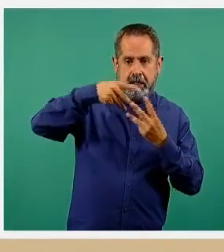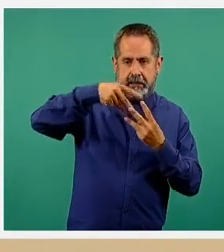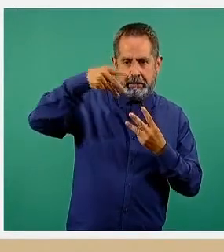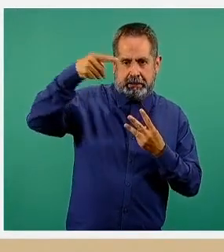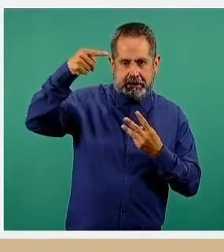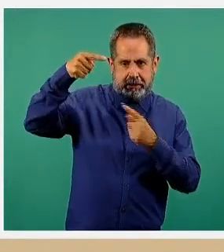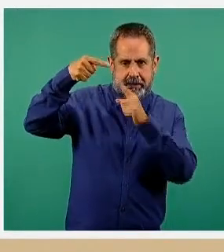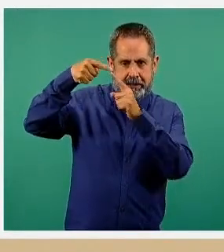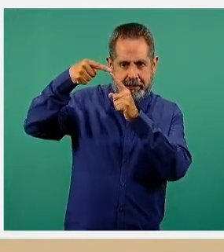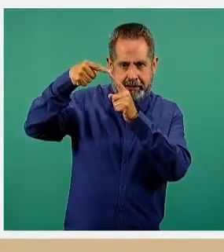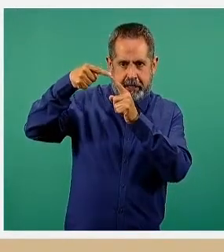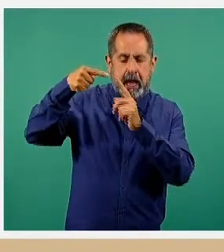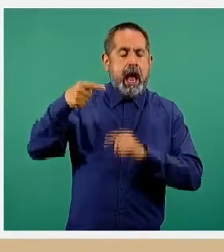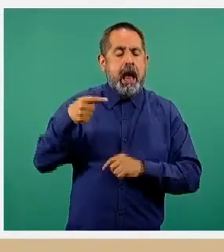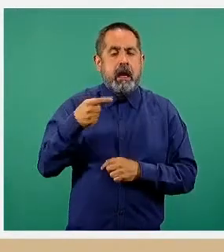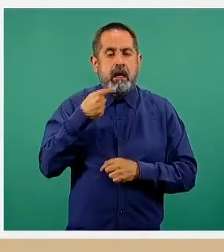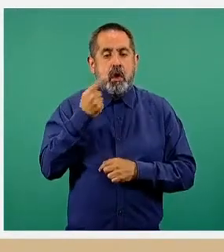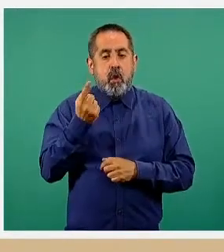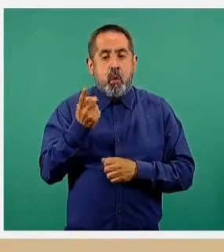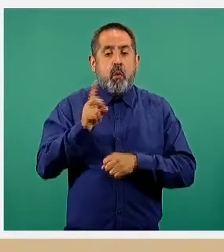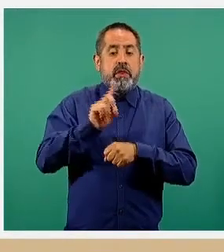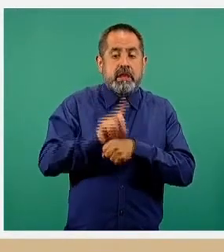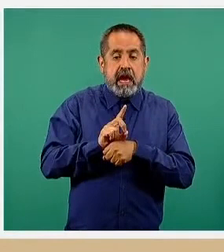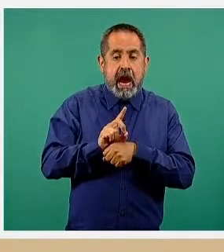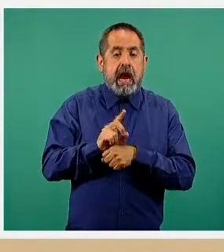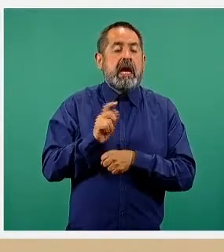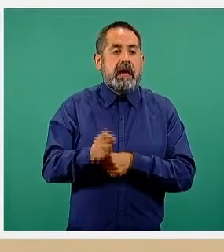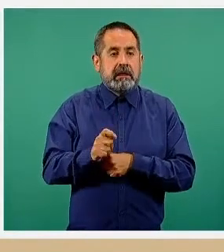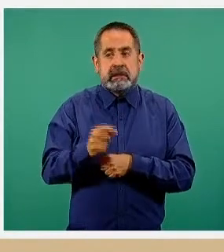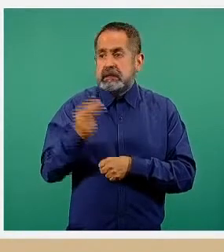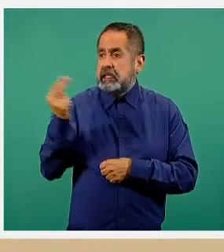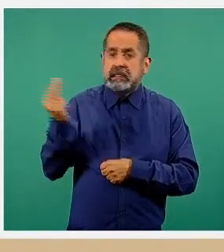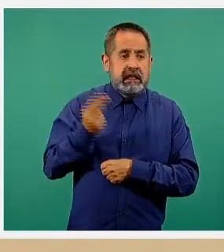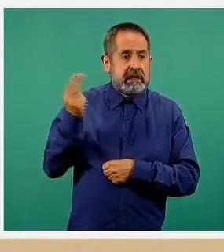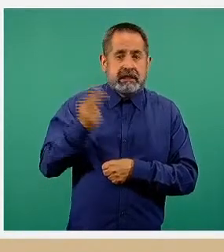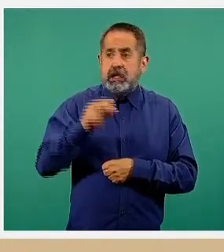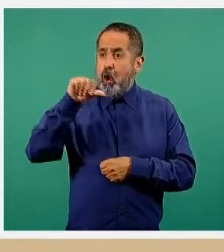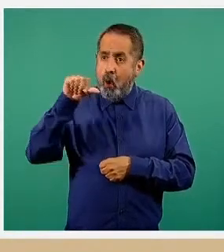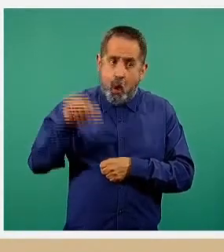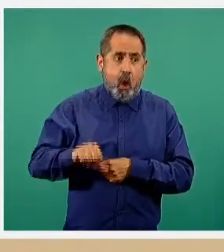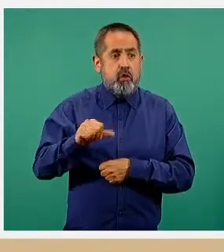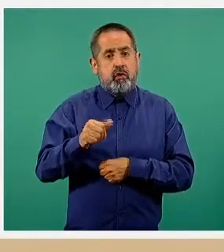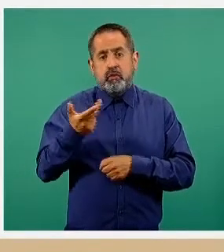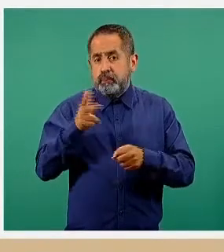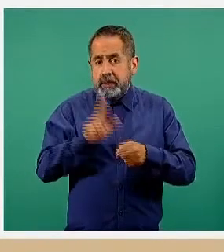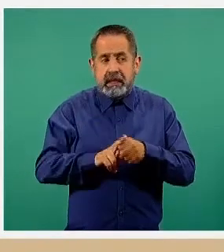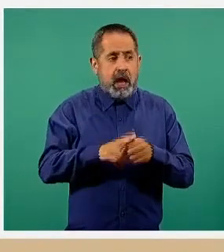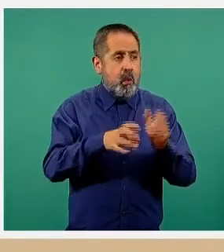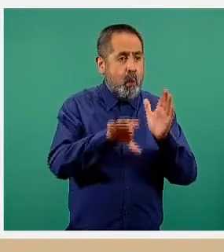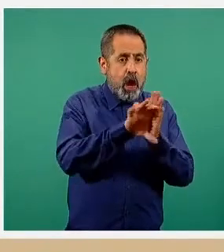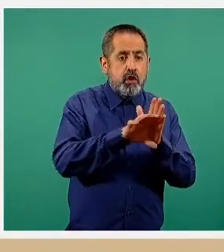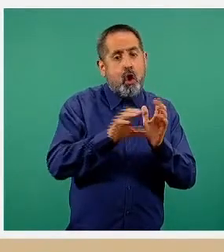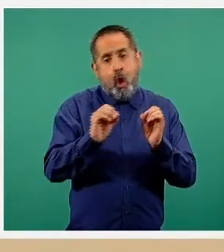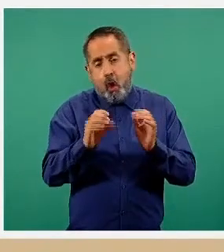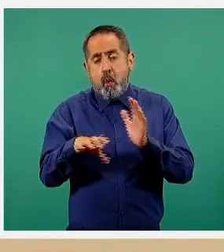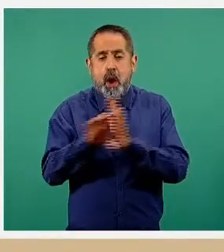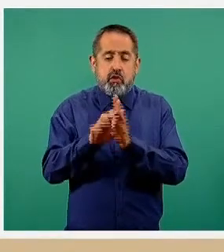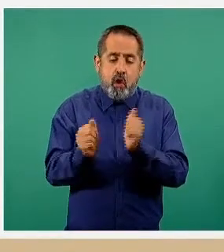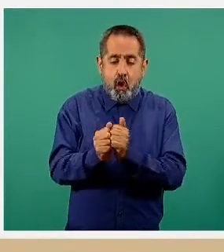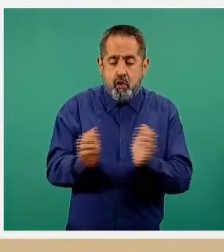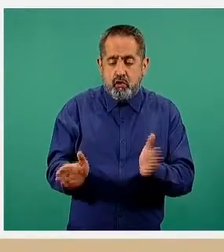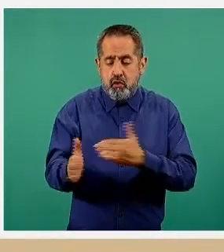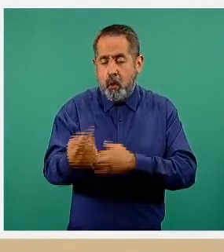pues tenemos la totalidad de personas que en un día han demandado hospitalizarse, ya sea en una cama general o en una cama con ventilador,